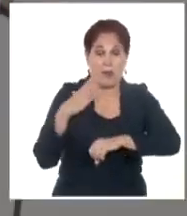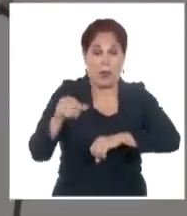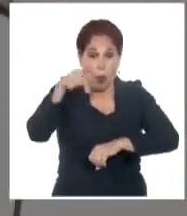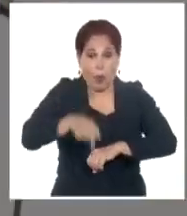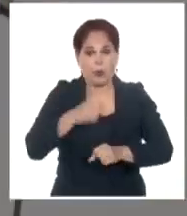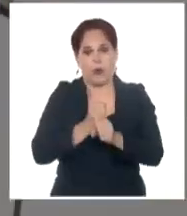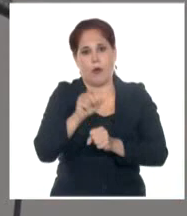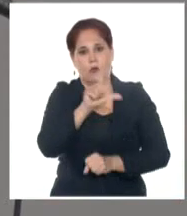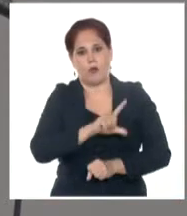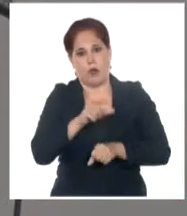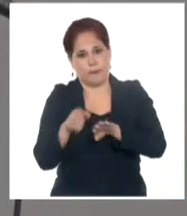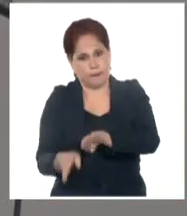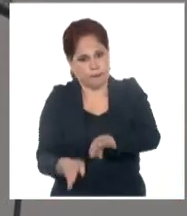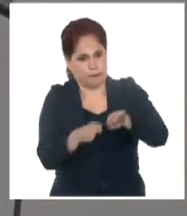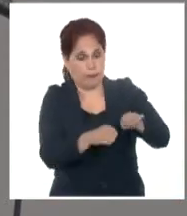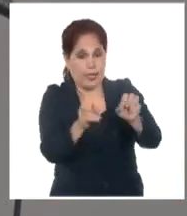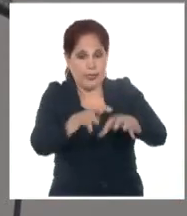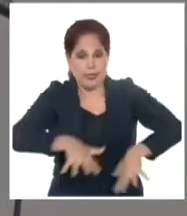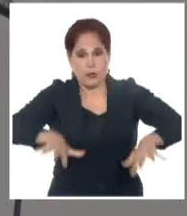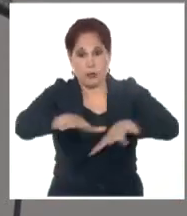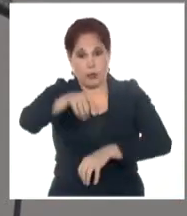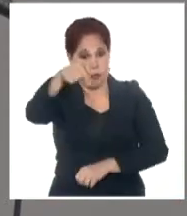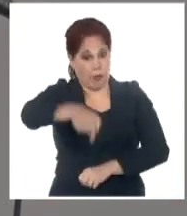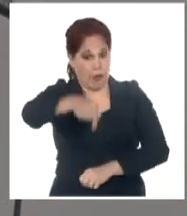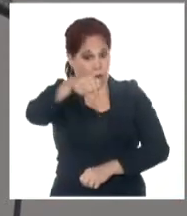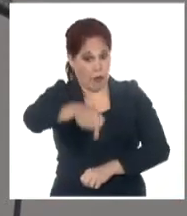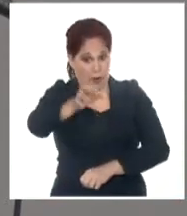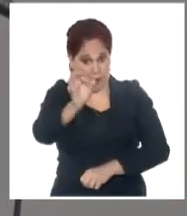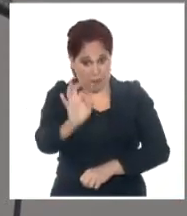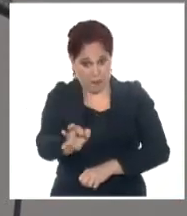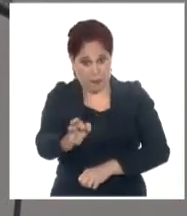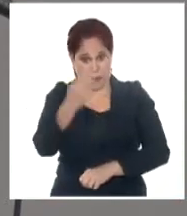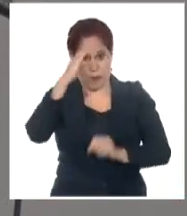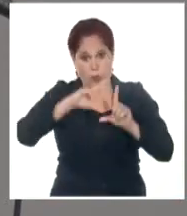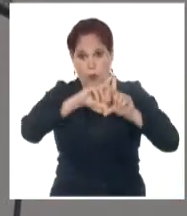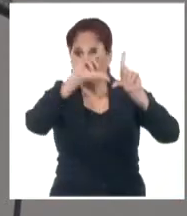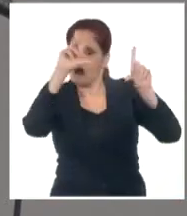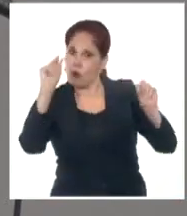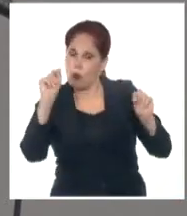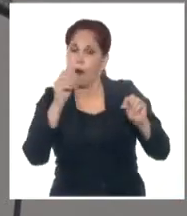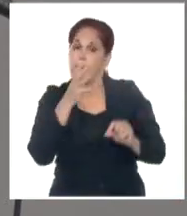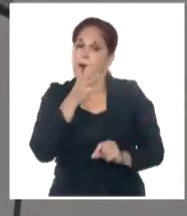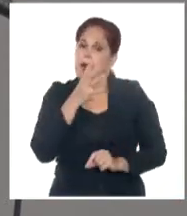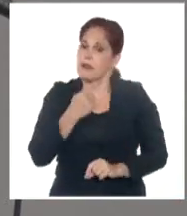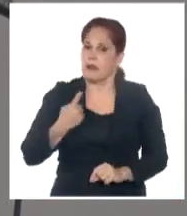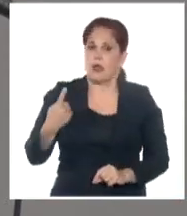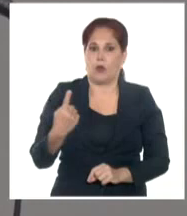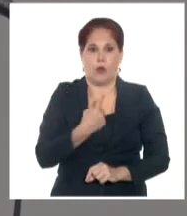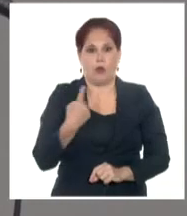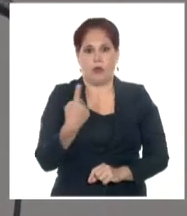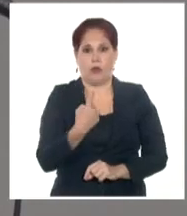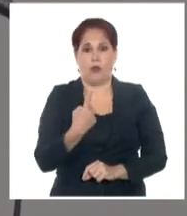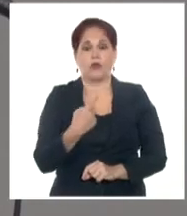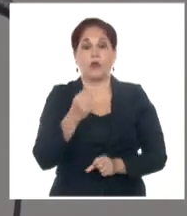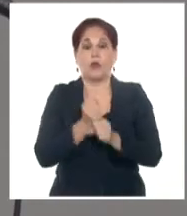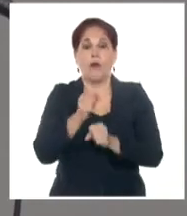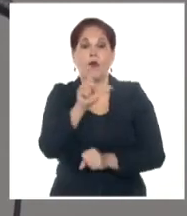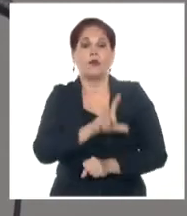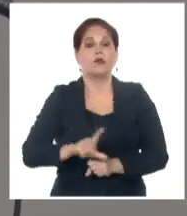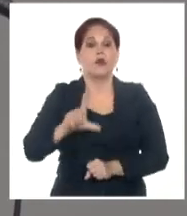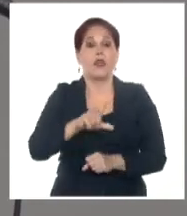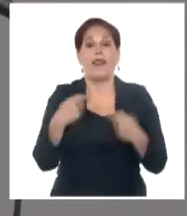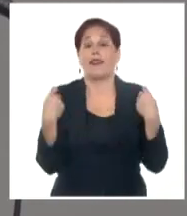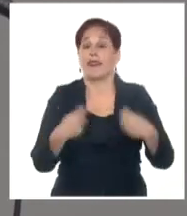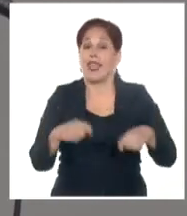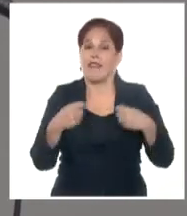Nosotros en la situación actual en la que se encuentra el país, creo que nosotros como profesionales del trabajo social tenemos